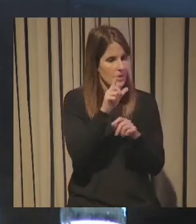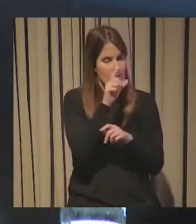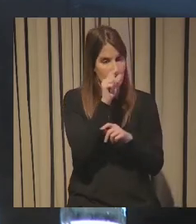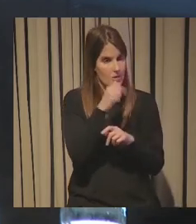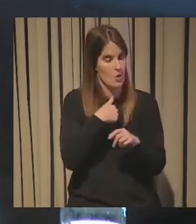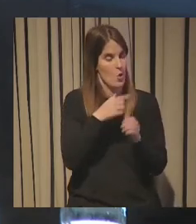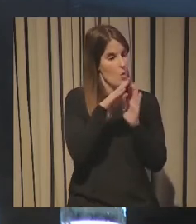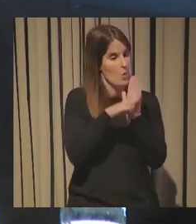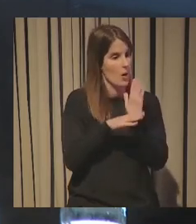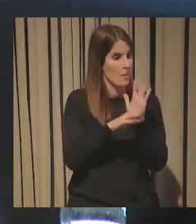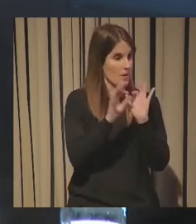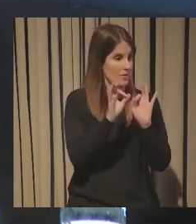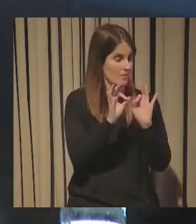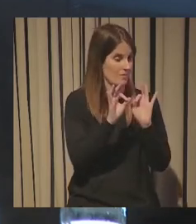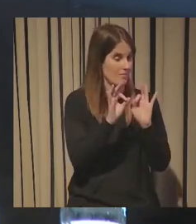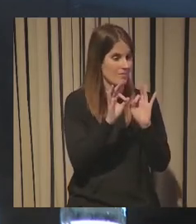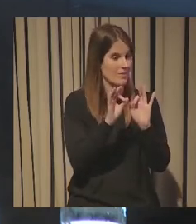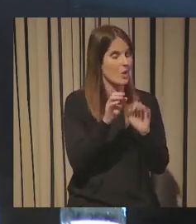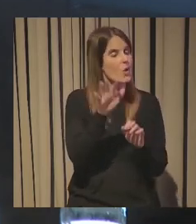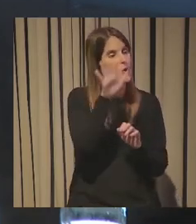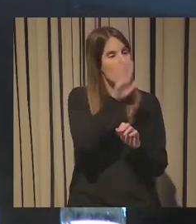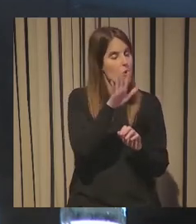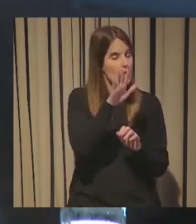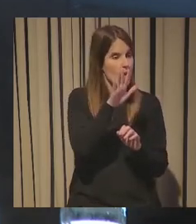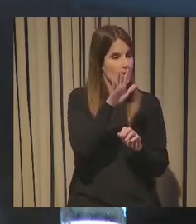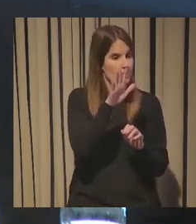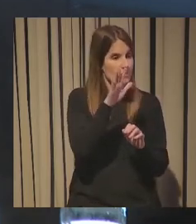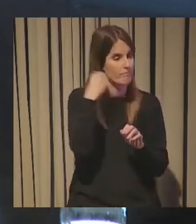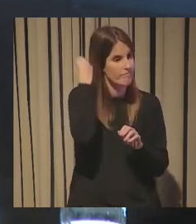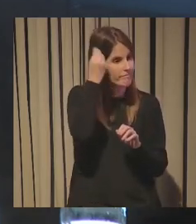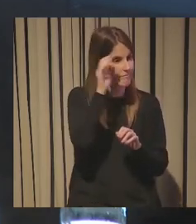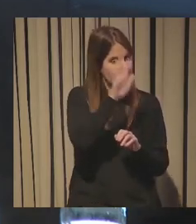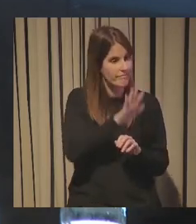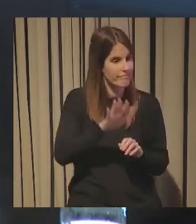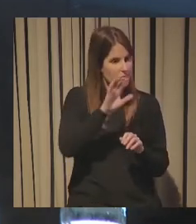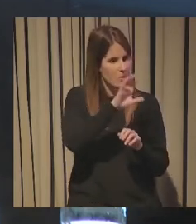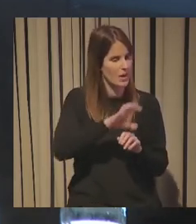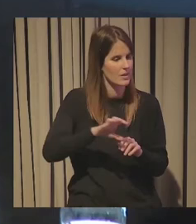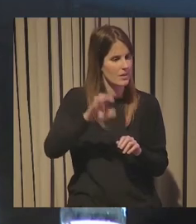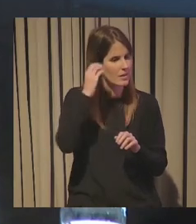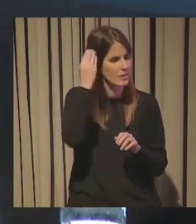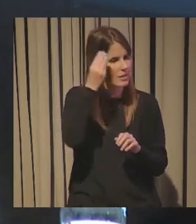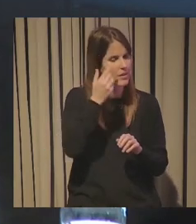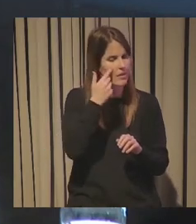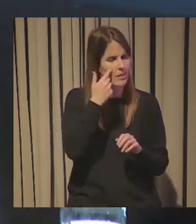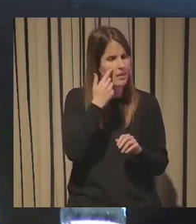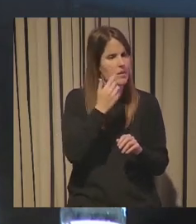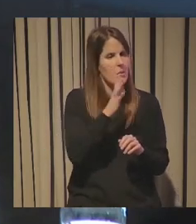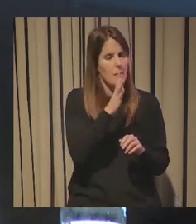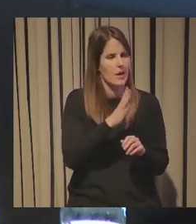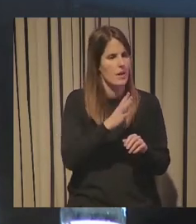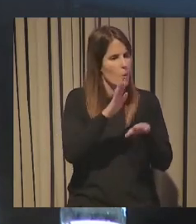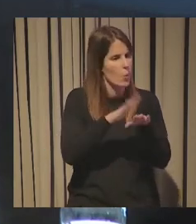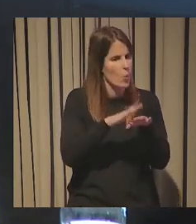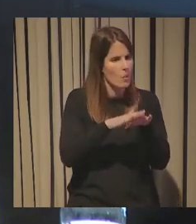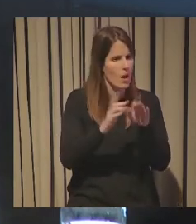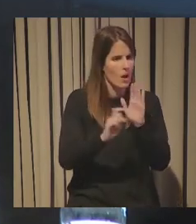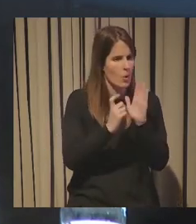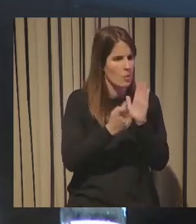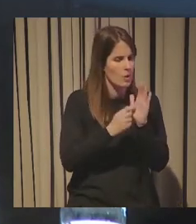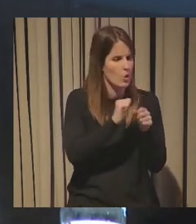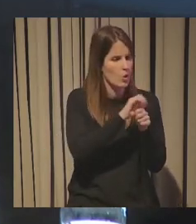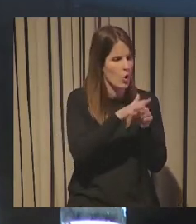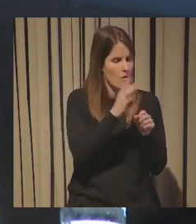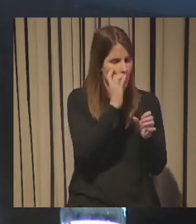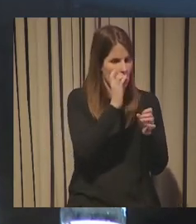para para el público juvenil y salía clarísimamente que nos hacen responsables y culpables de todo lo que ha pasado con el COVID